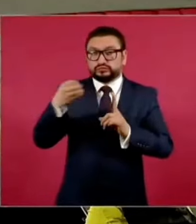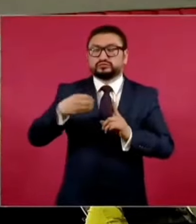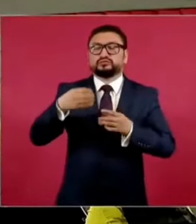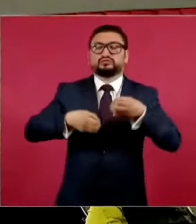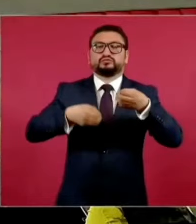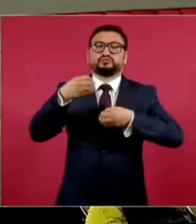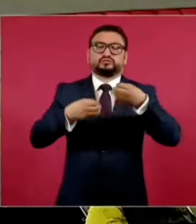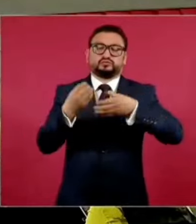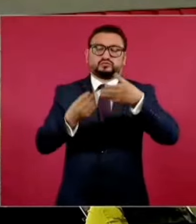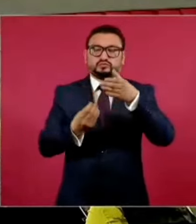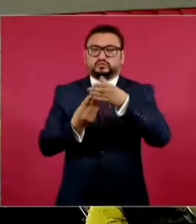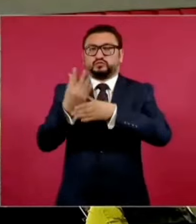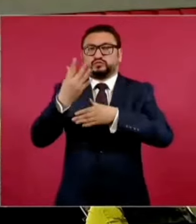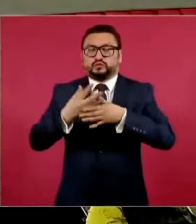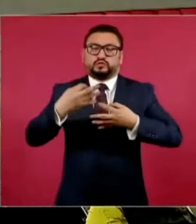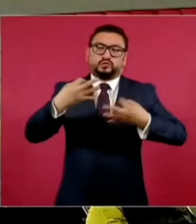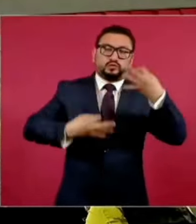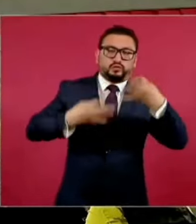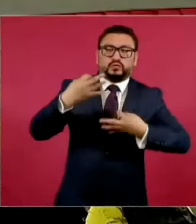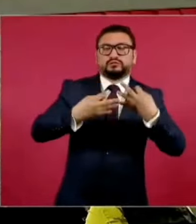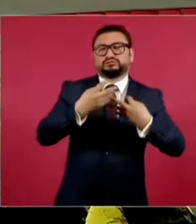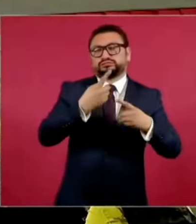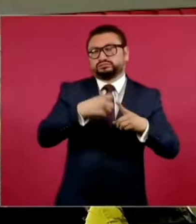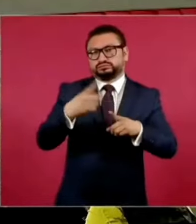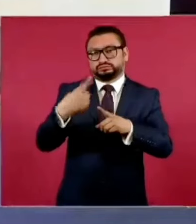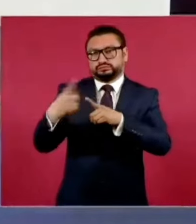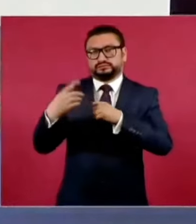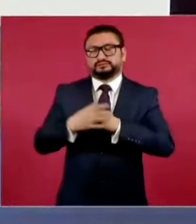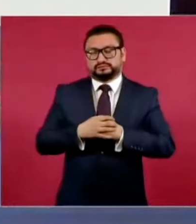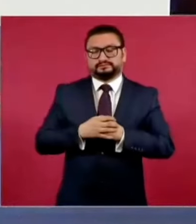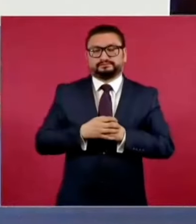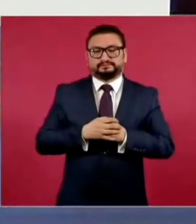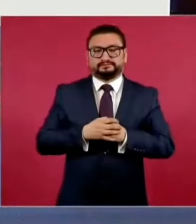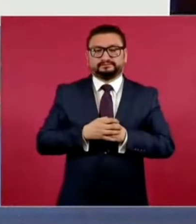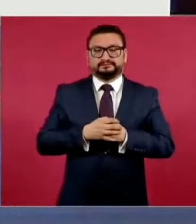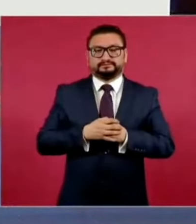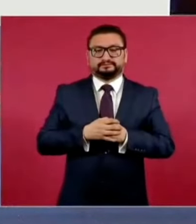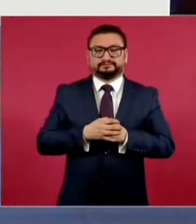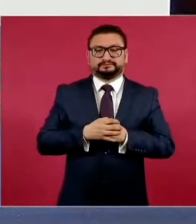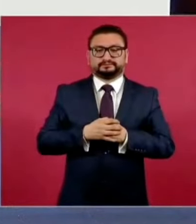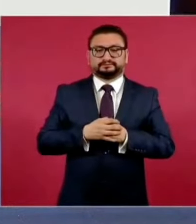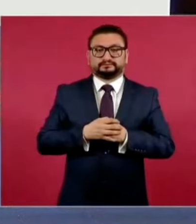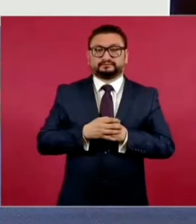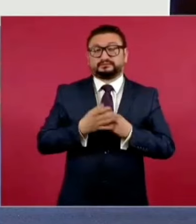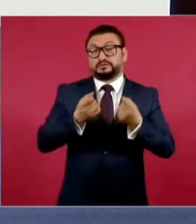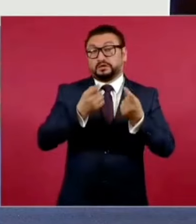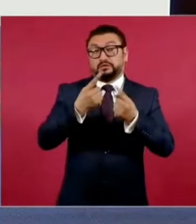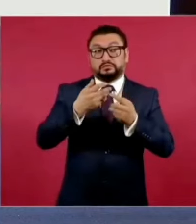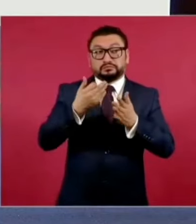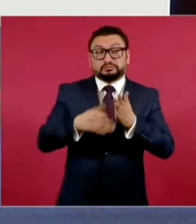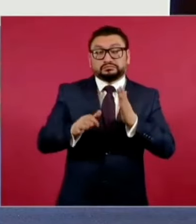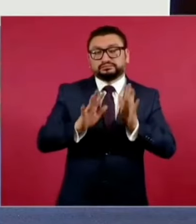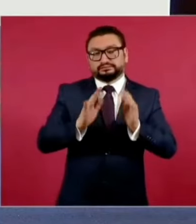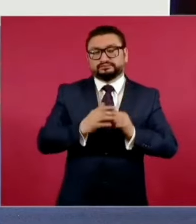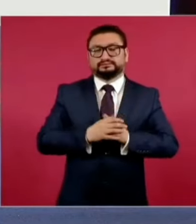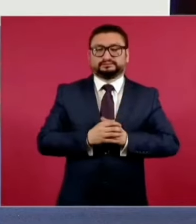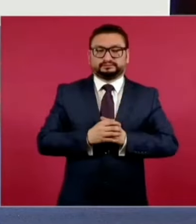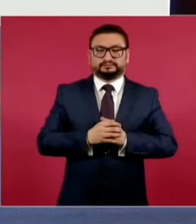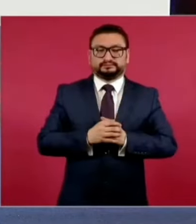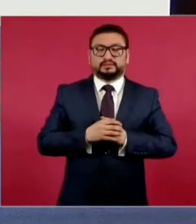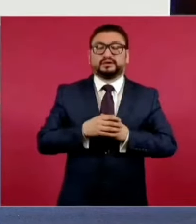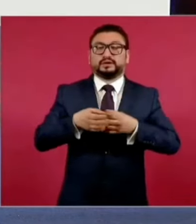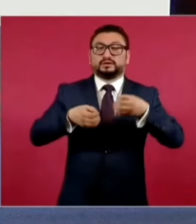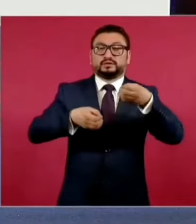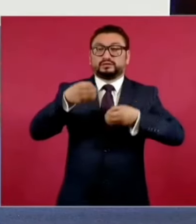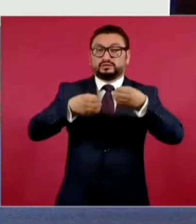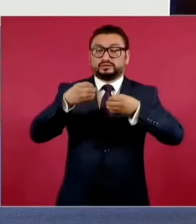ministros magistrados o jueces que tengan ausencias definitivas. Para ministros de